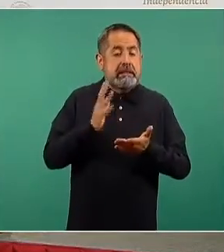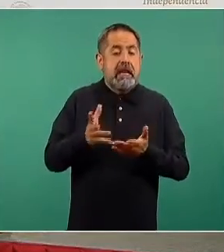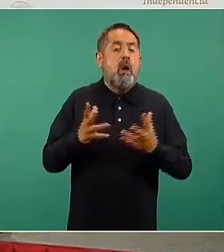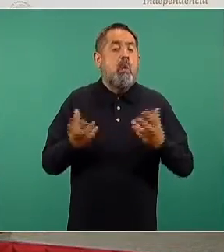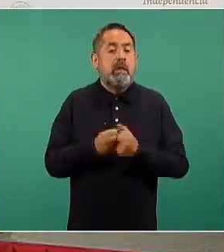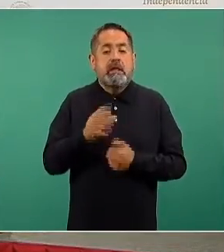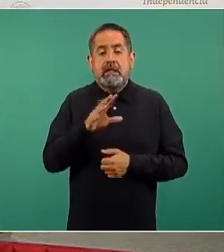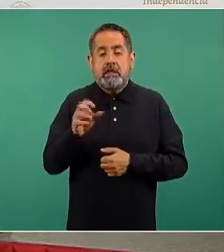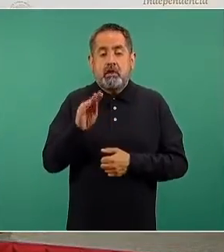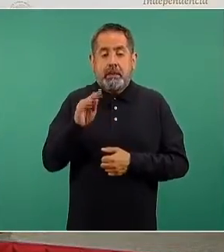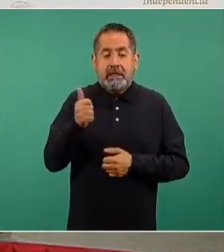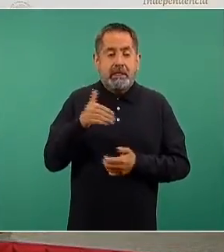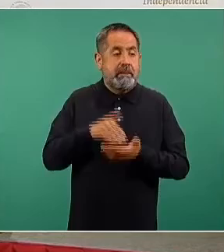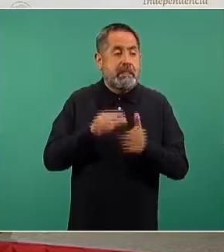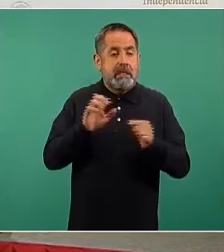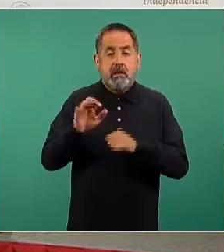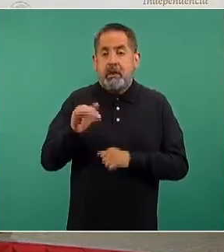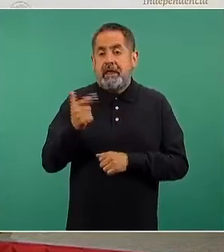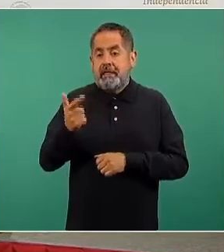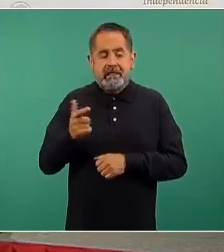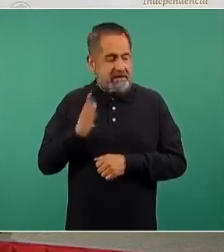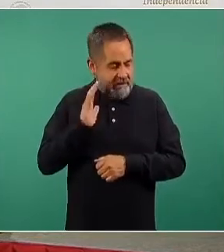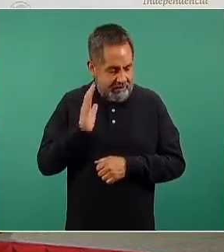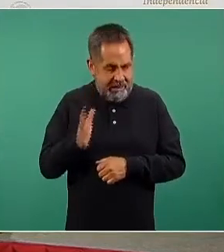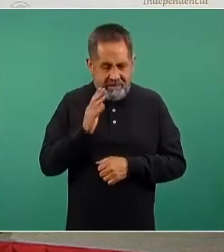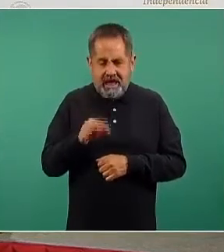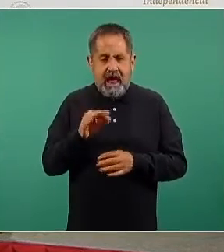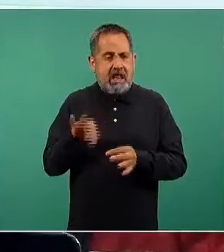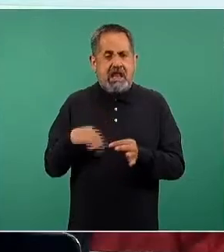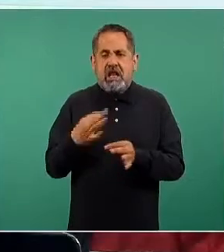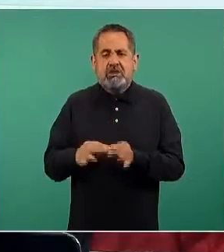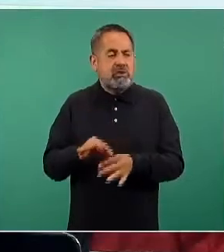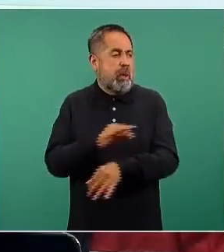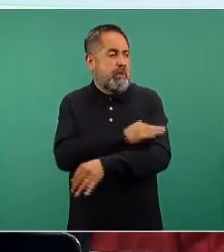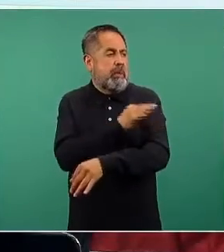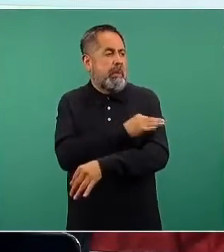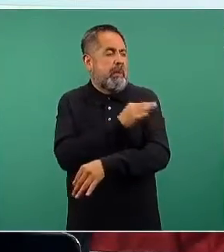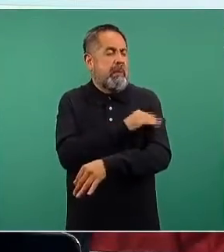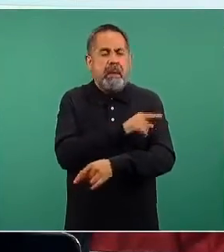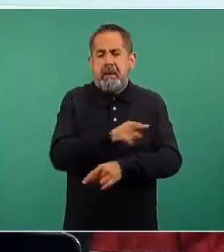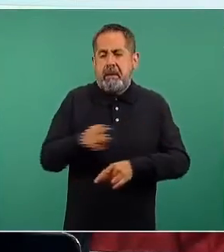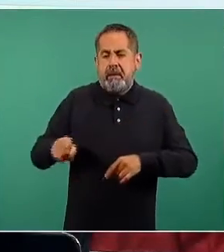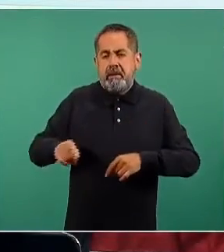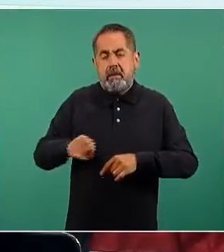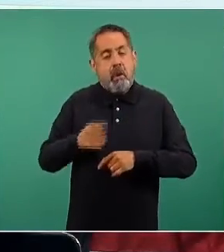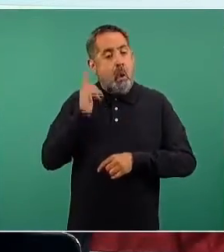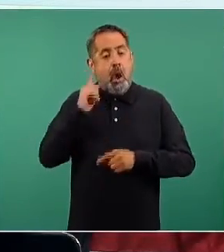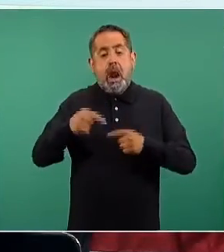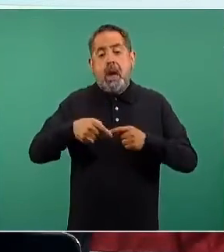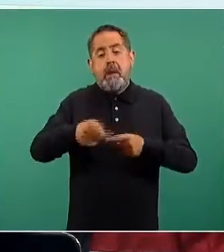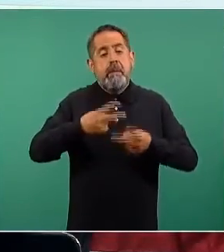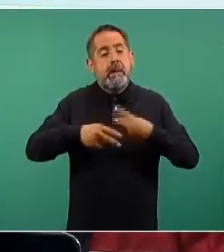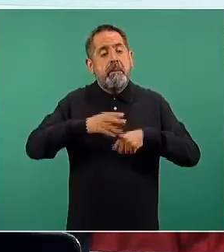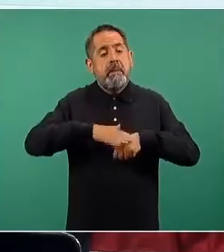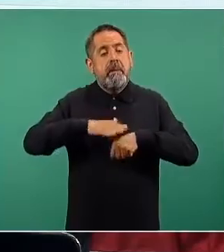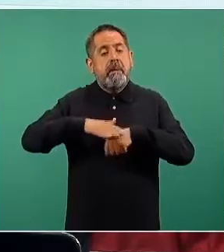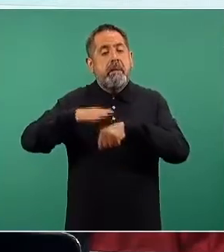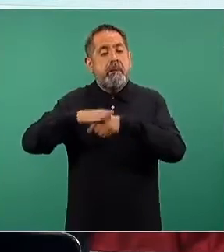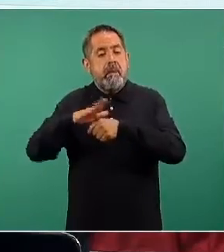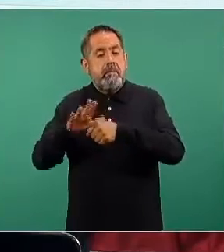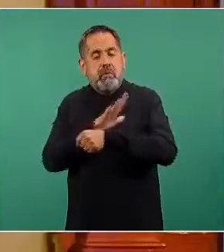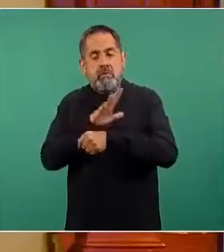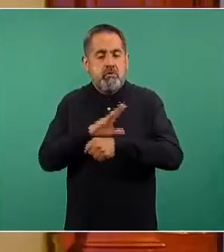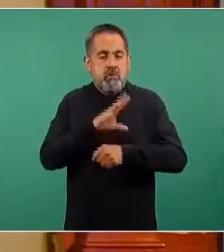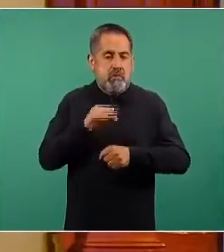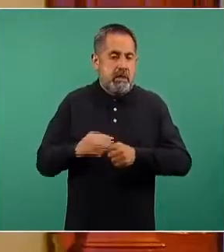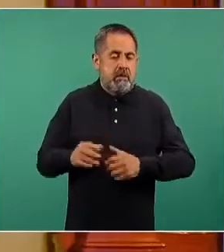mil seiscientos cincuenta y siete. Y esto es lo que esperamos, que en siguientes días, obviamente, tenga un mayor crecimiento para efectos de los grupos. Si